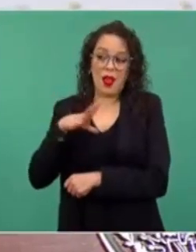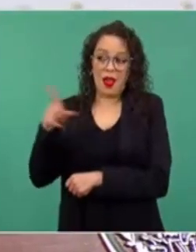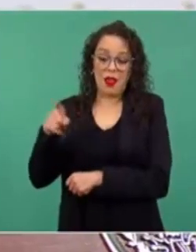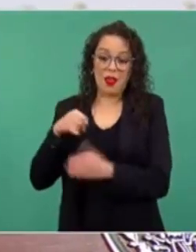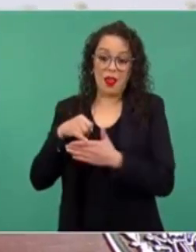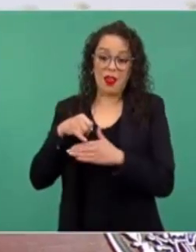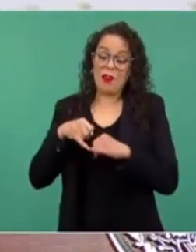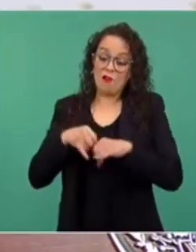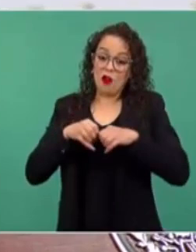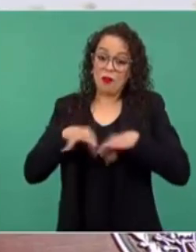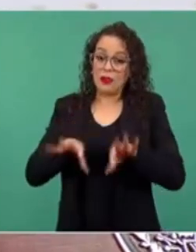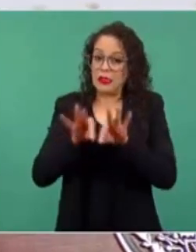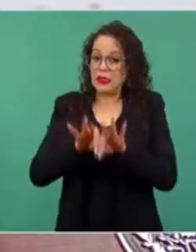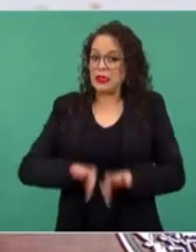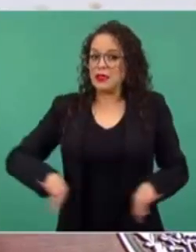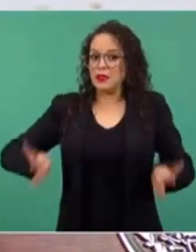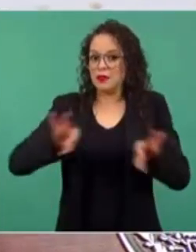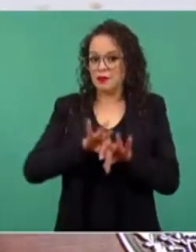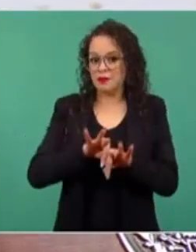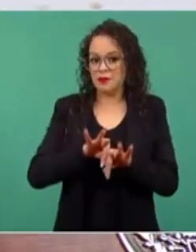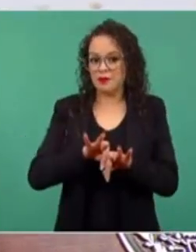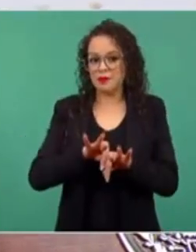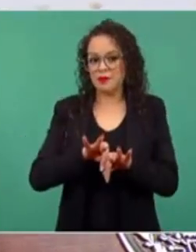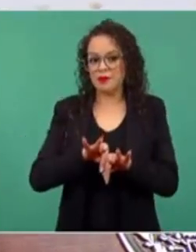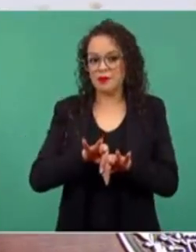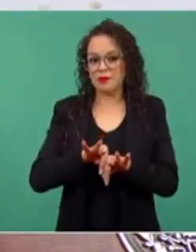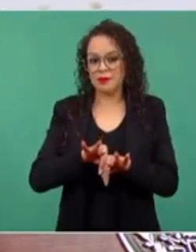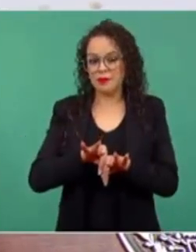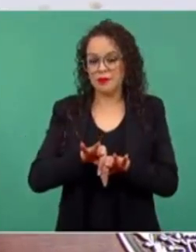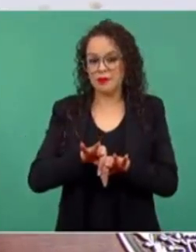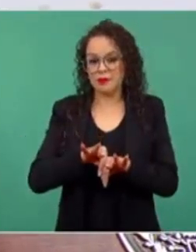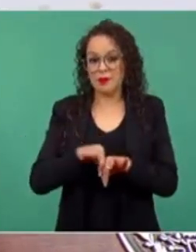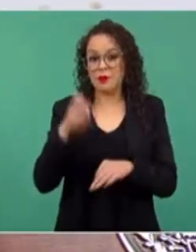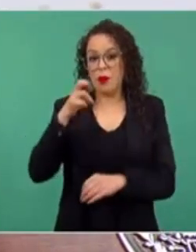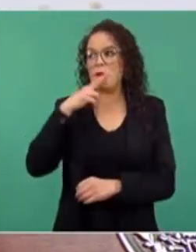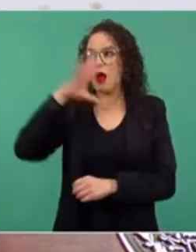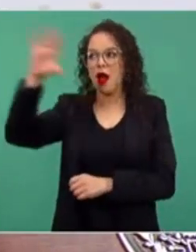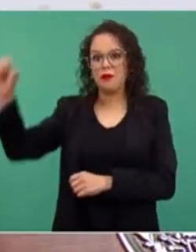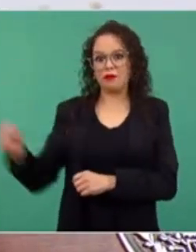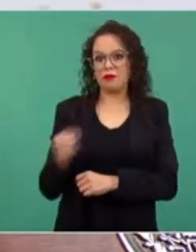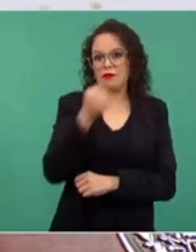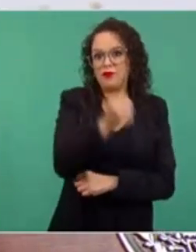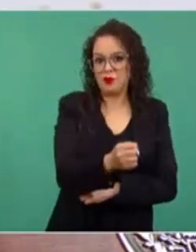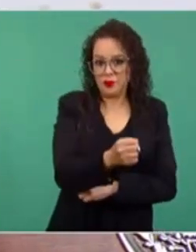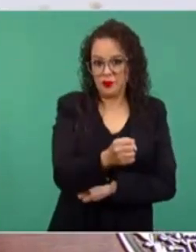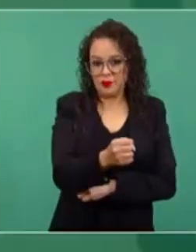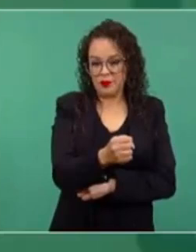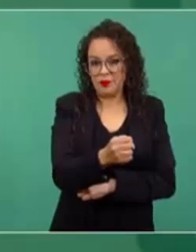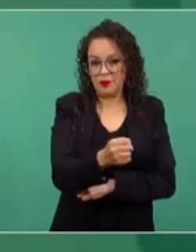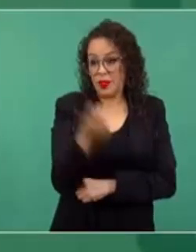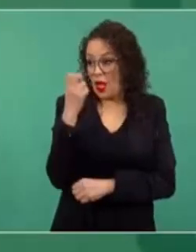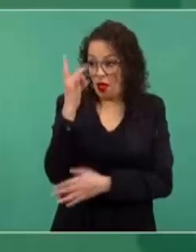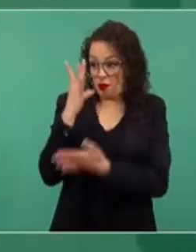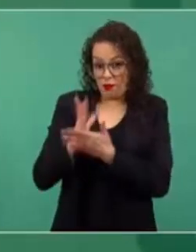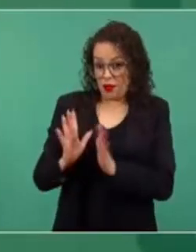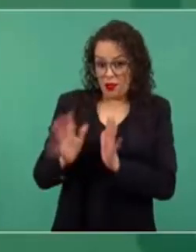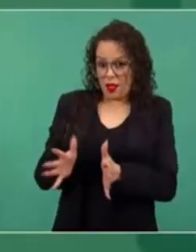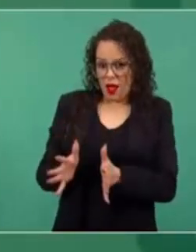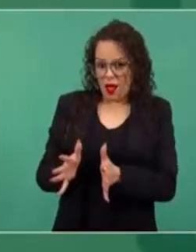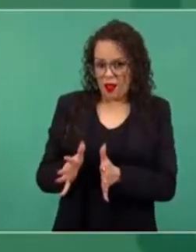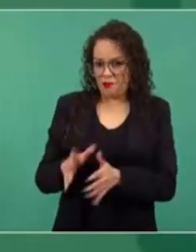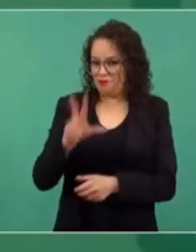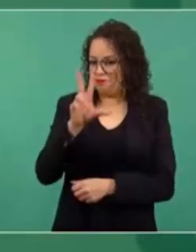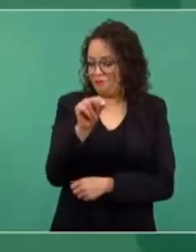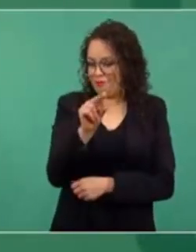pero no sólo eso, termina el gobierno de Calderón